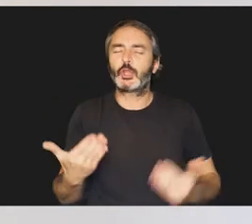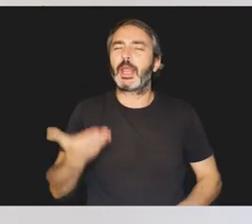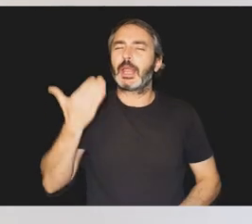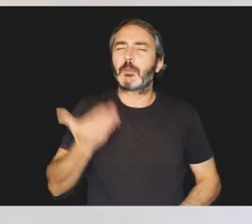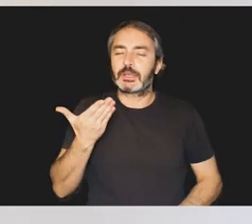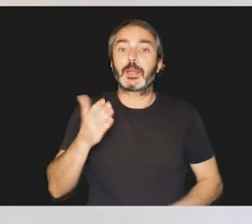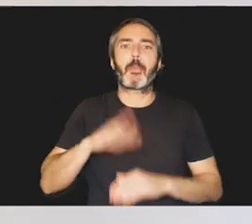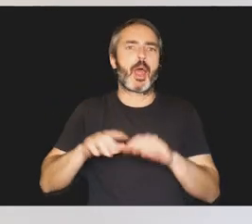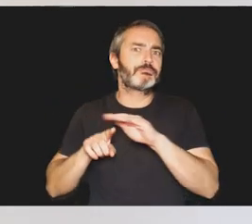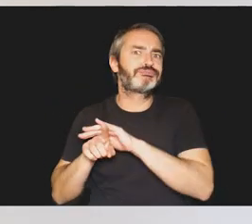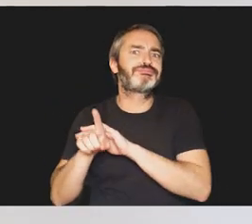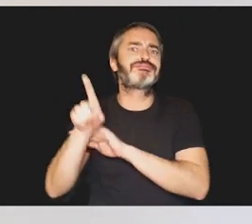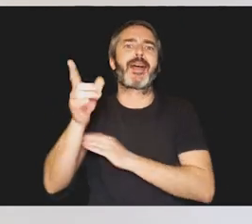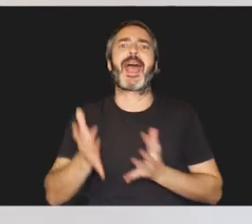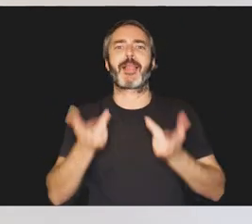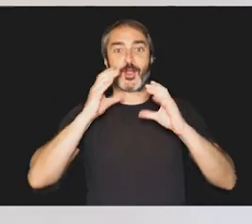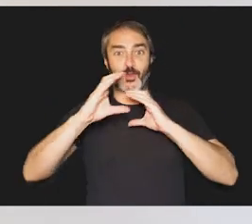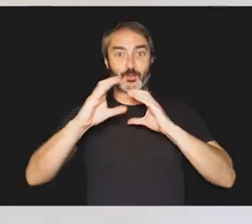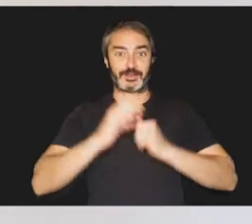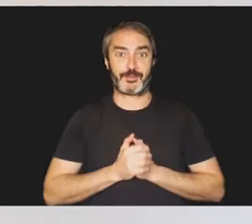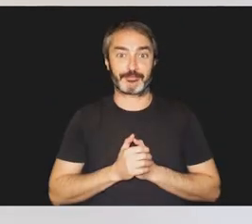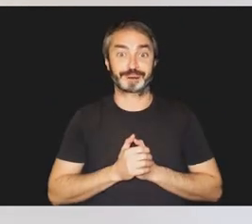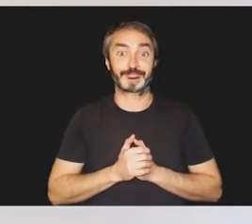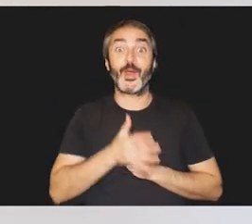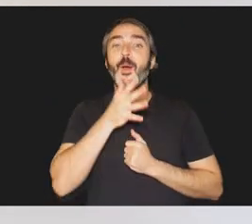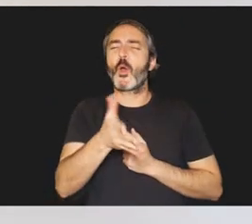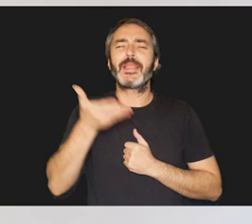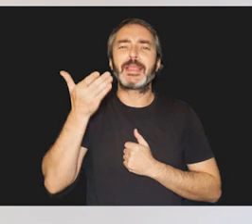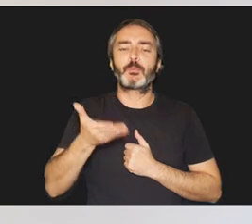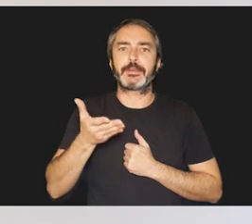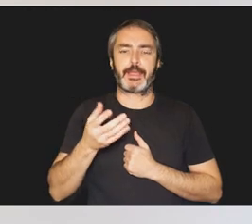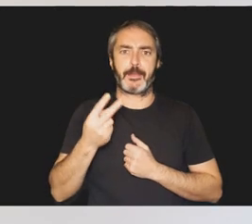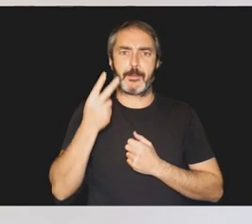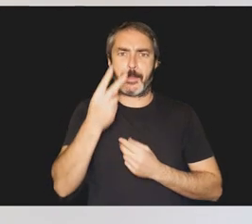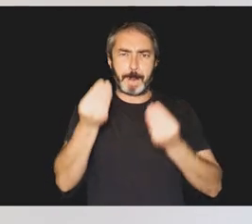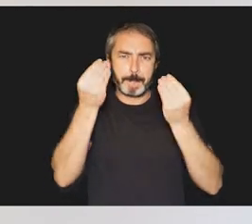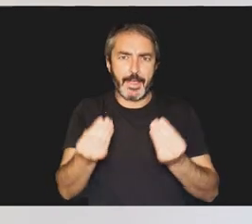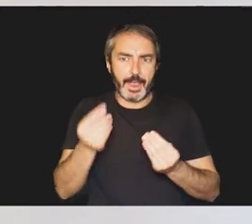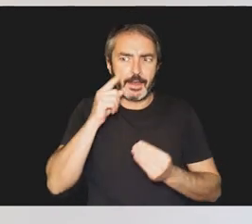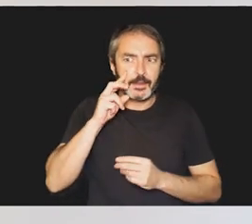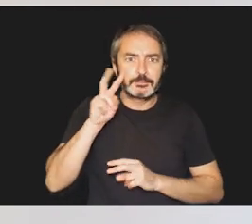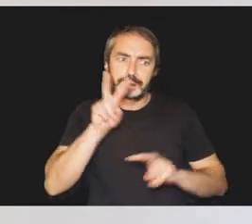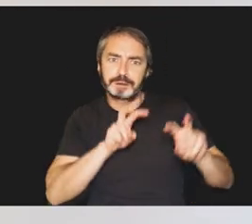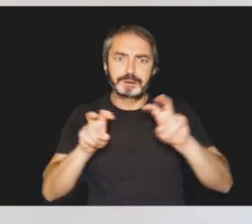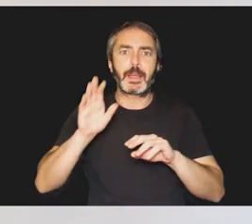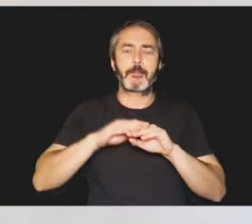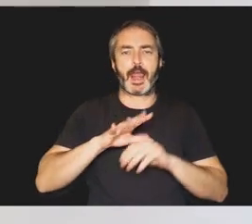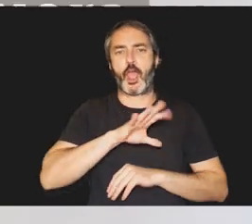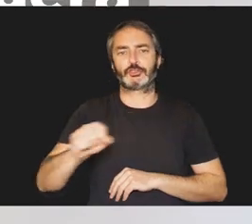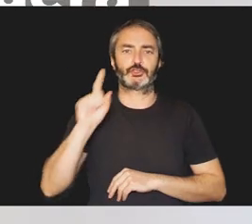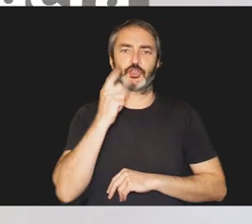una etapa clave en el desarrollo de las habilidades comunicativas, por eso es tan importante estar alerta ante cualquier indicio de sordoceguera.